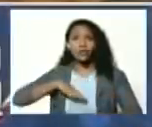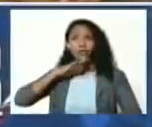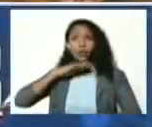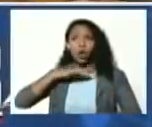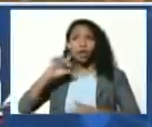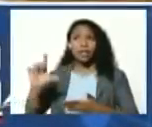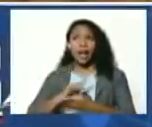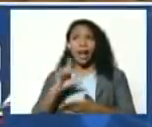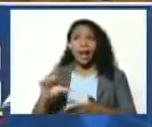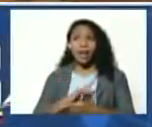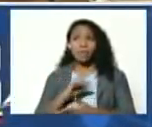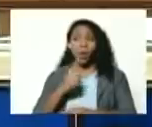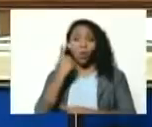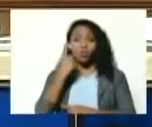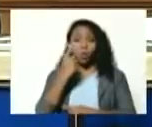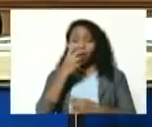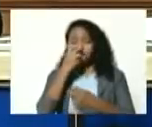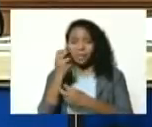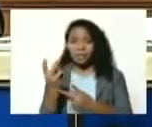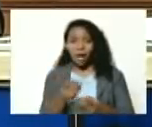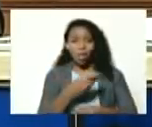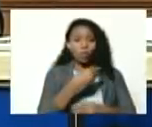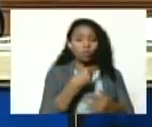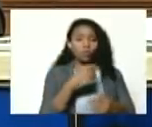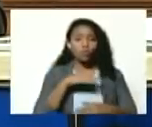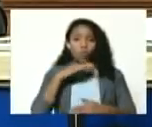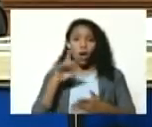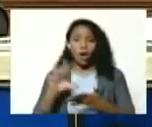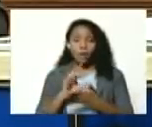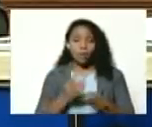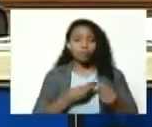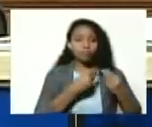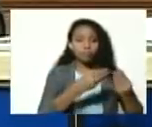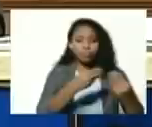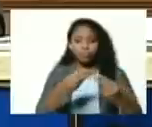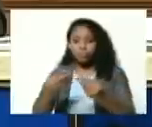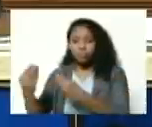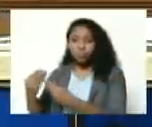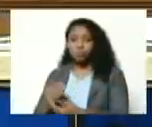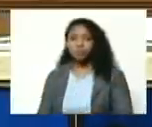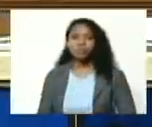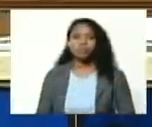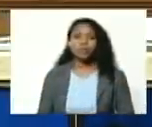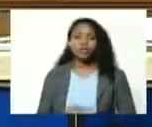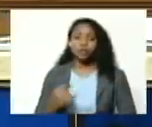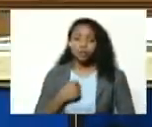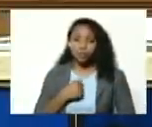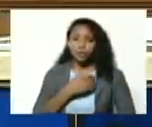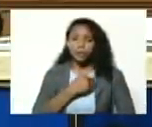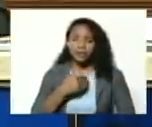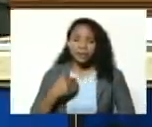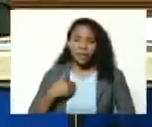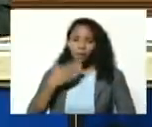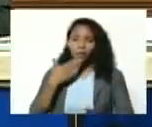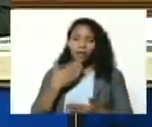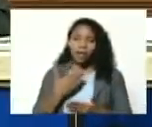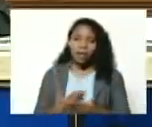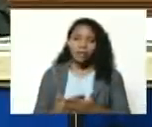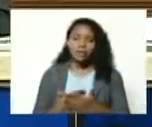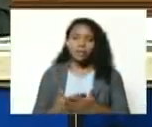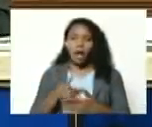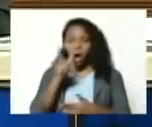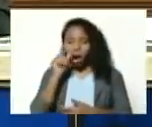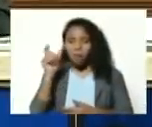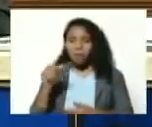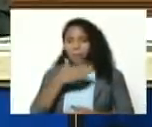libros denle uno a cada uno de los invitados yo quiero agradecerle a Gustavo Sedeño